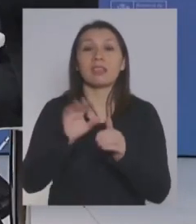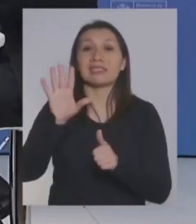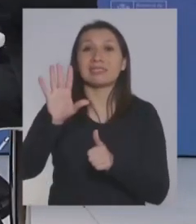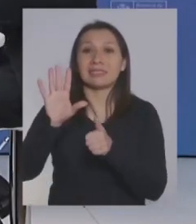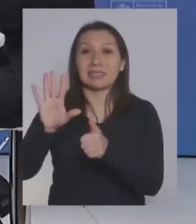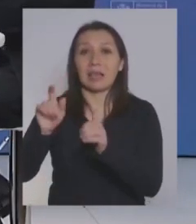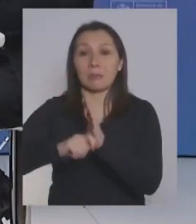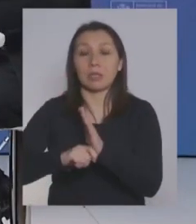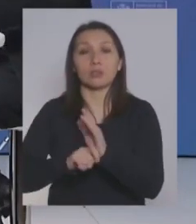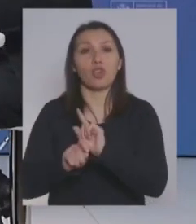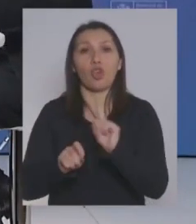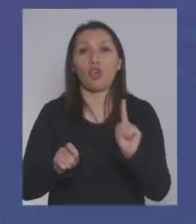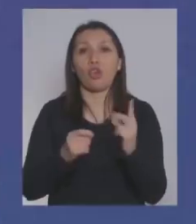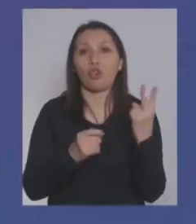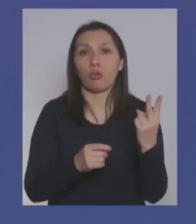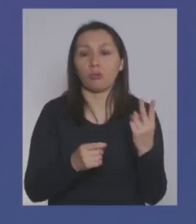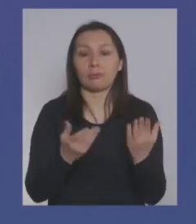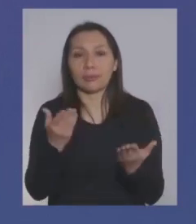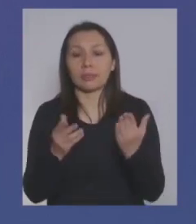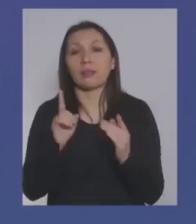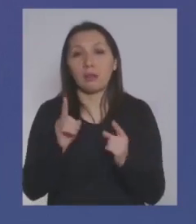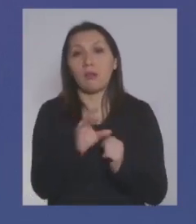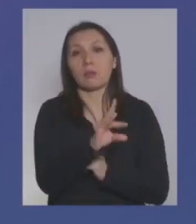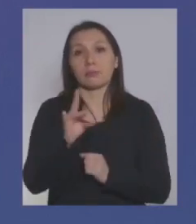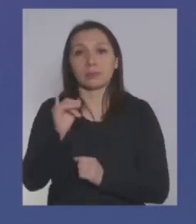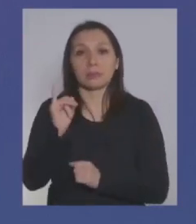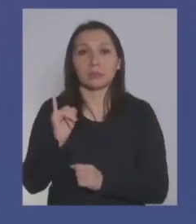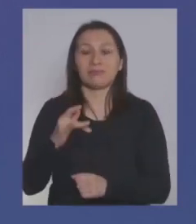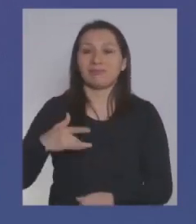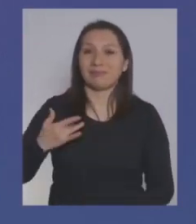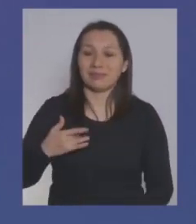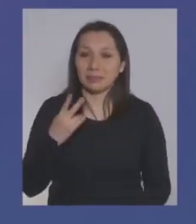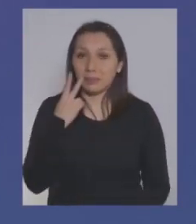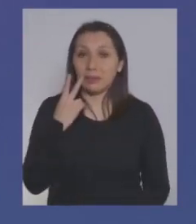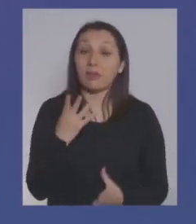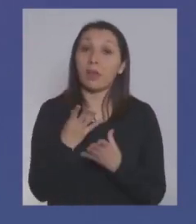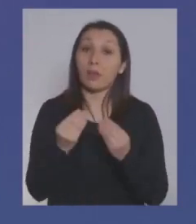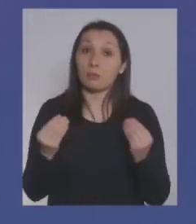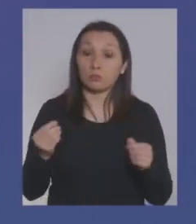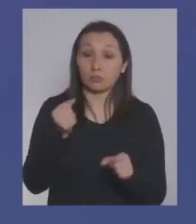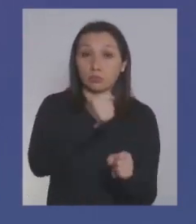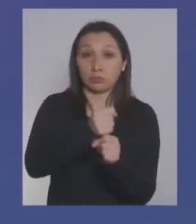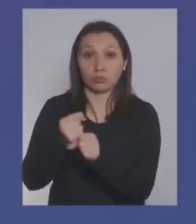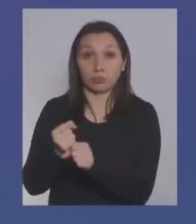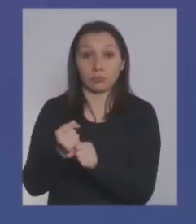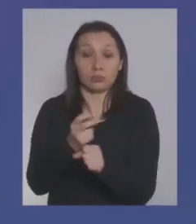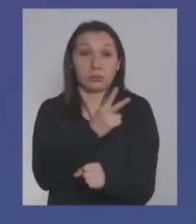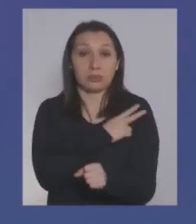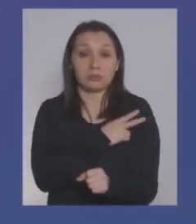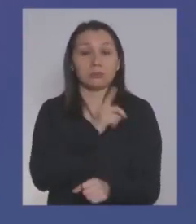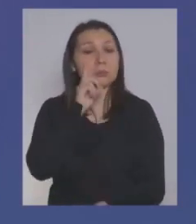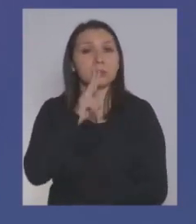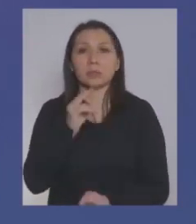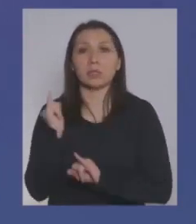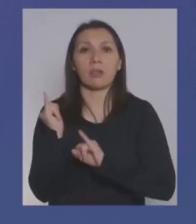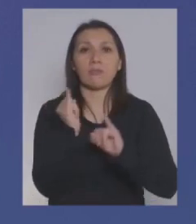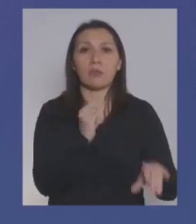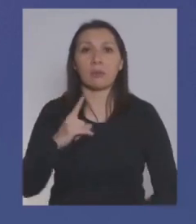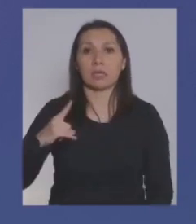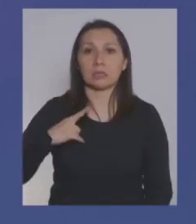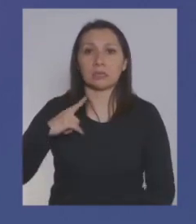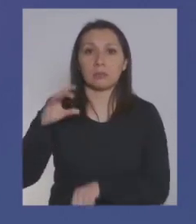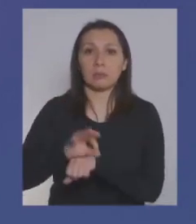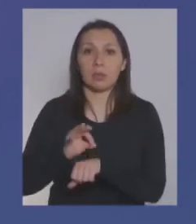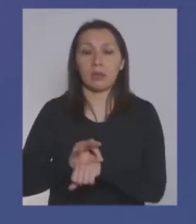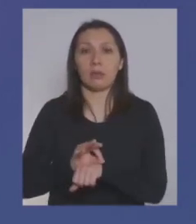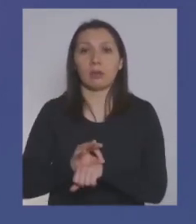tanto, esa persona es elegible. Acá, lamentablemente, hay muchos empleadores que no informan las licencias médicas.